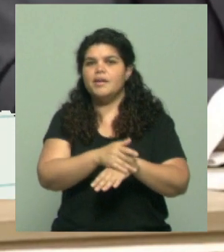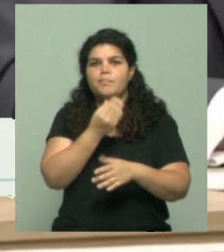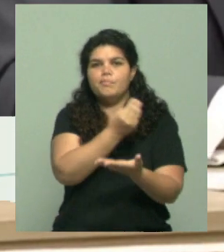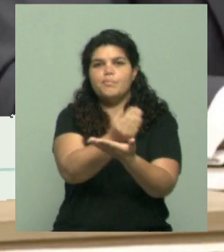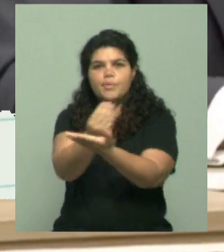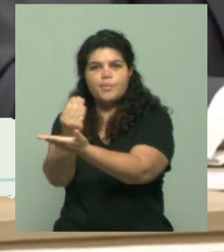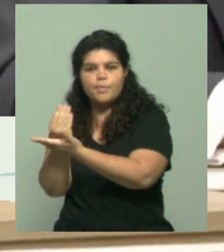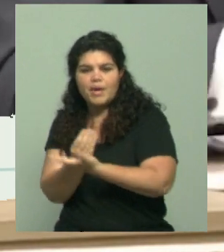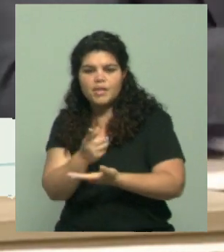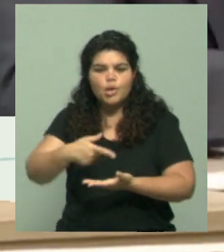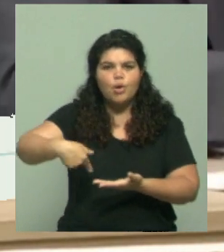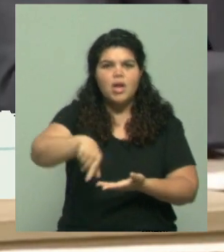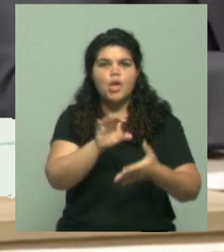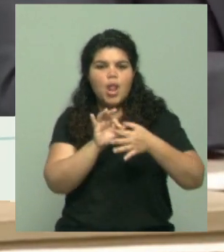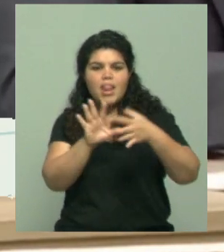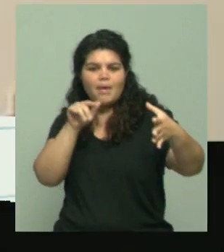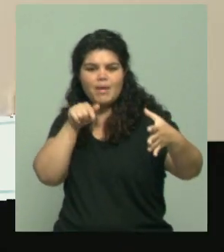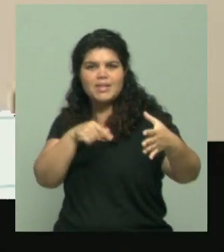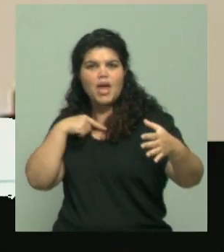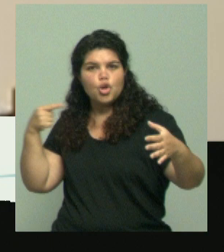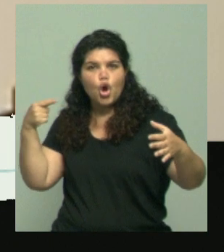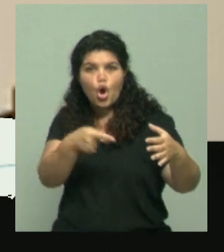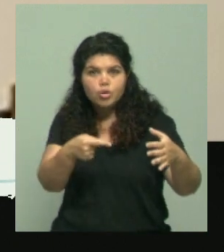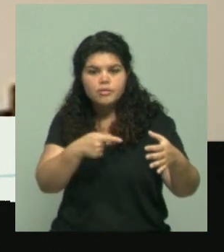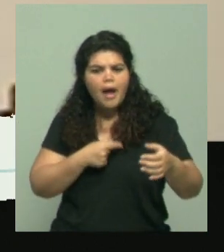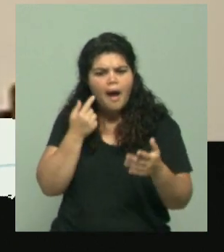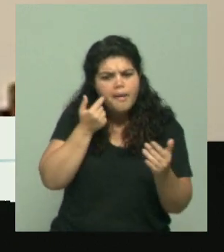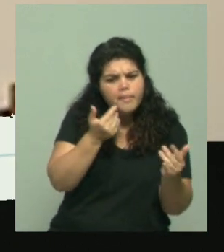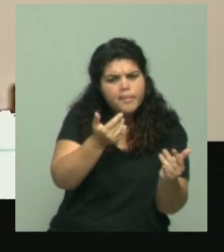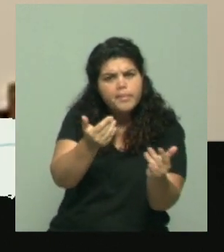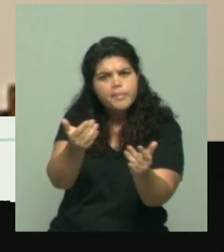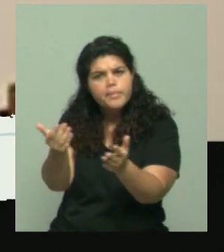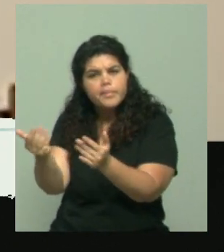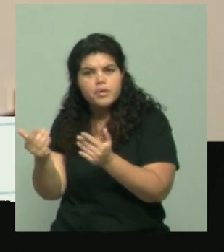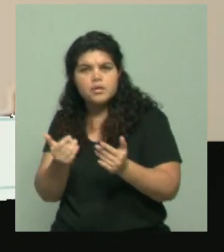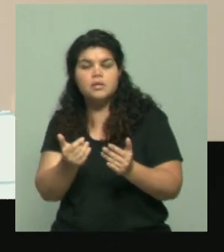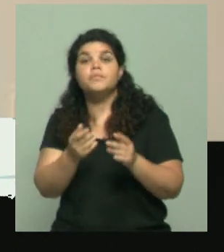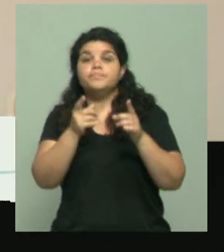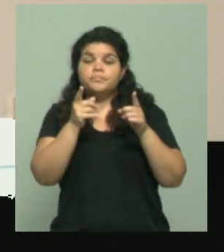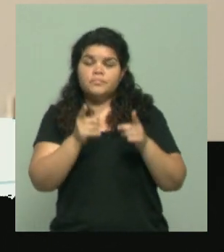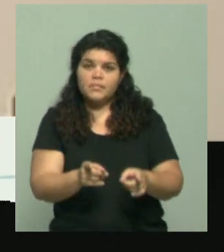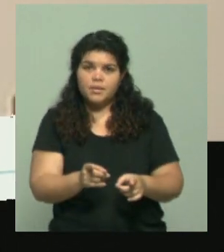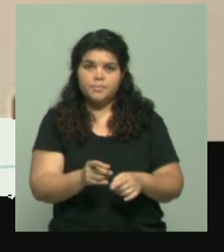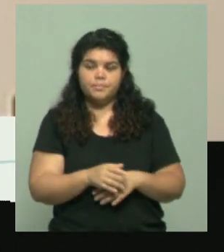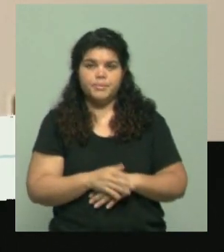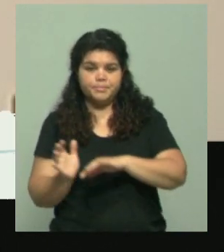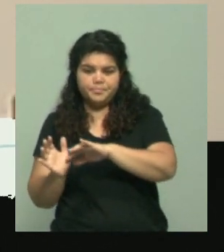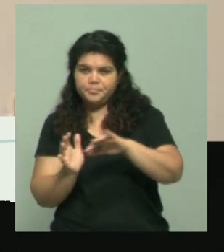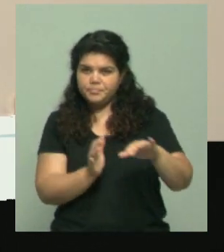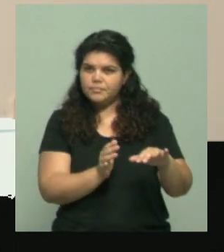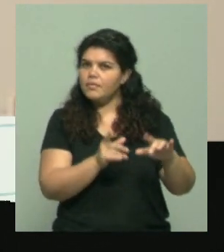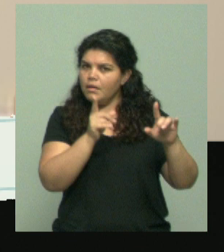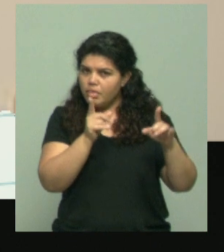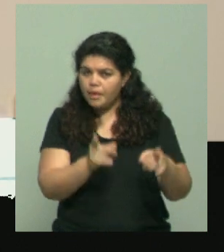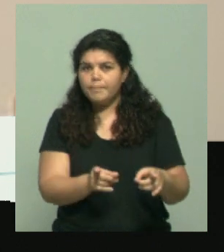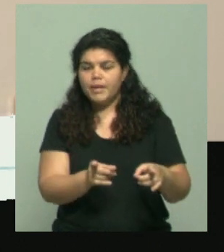Es un medio hermoso en el sentido de que el margen de participación política es muy corto, muy fino, y por otro lado, adueñarse